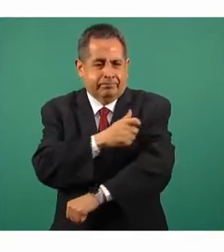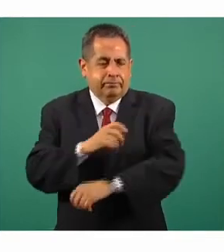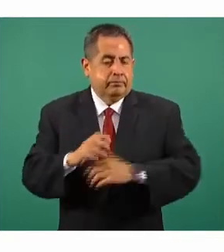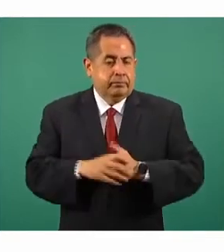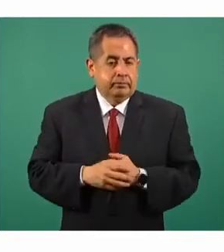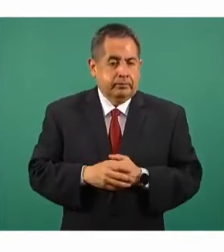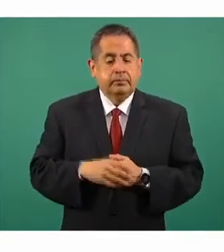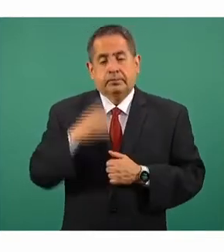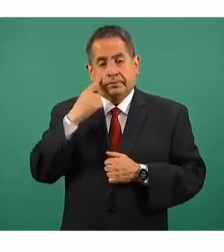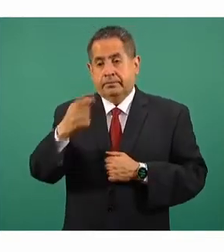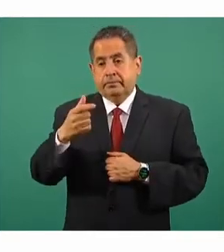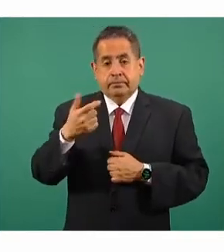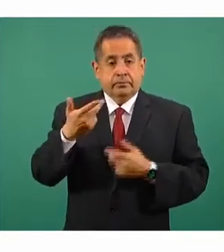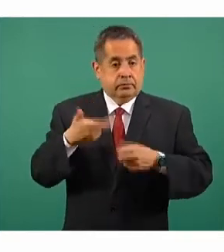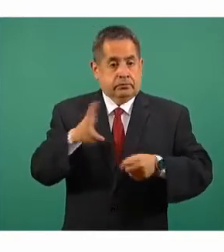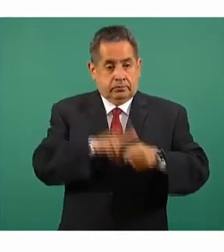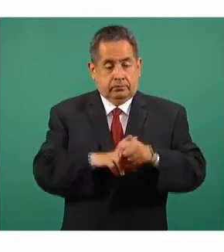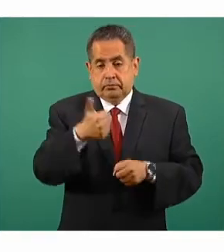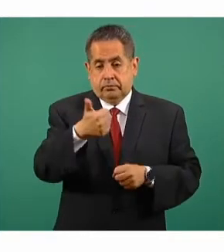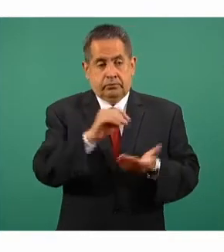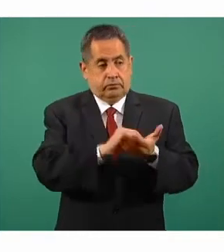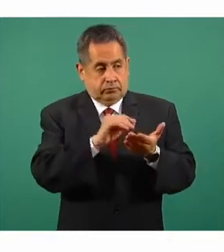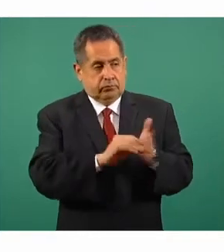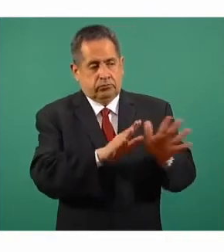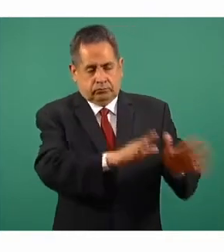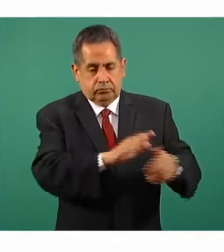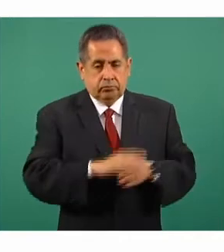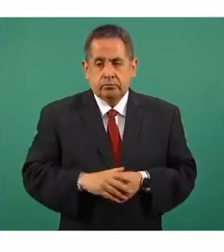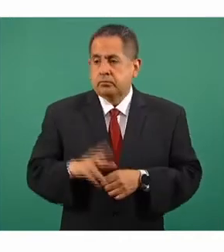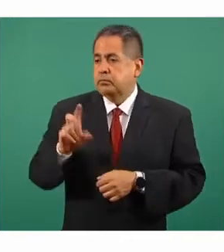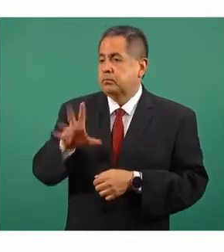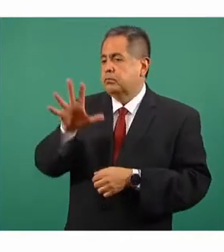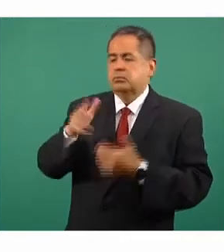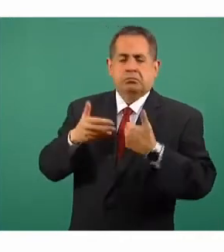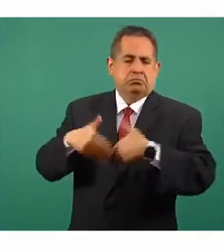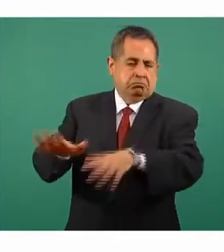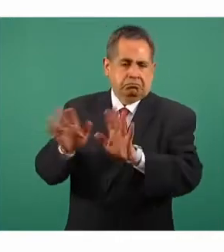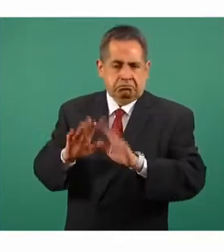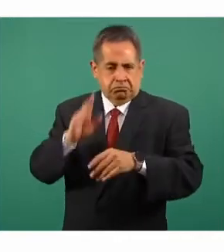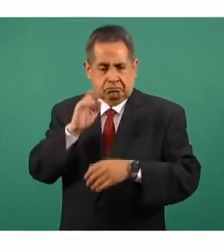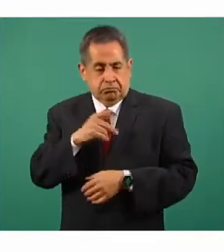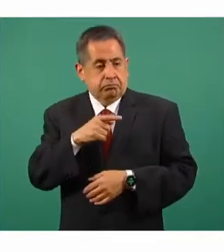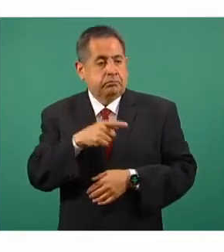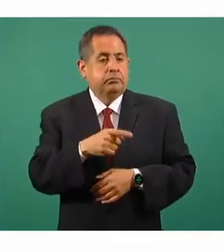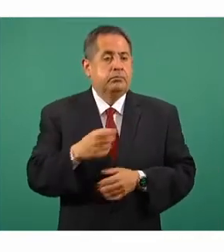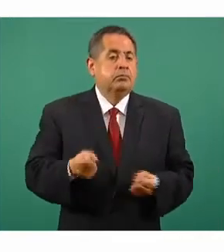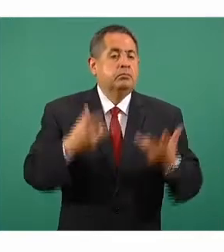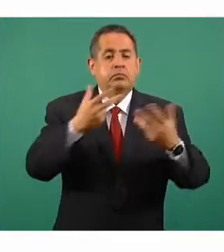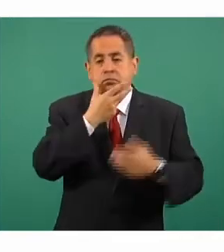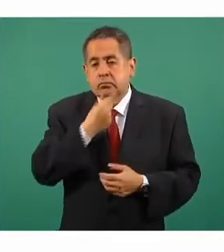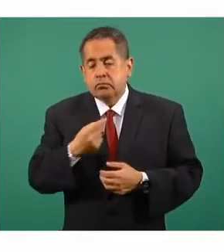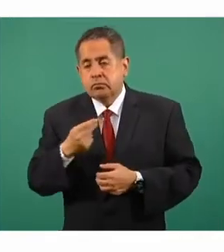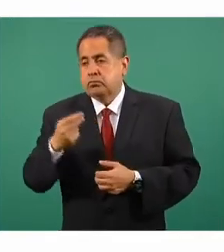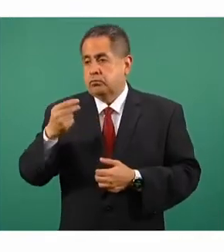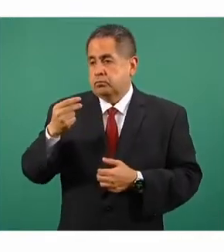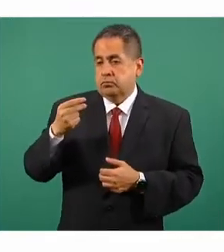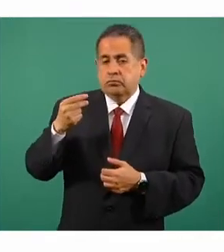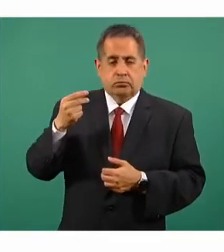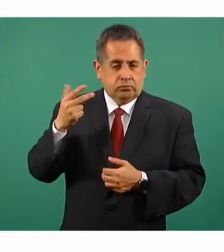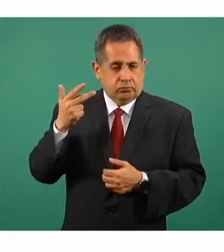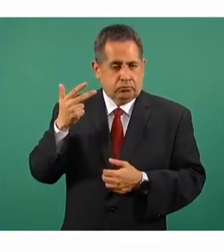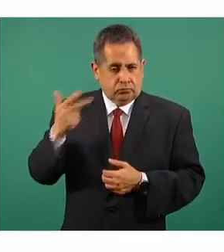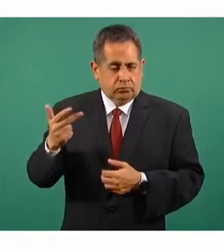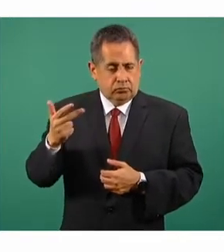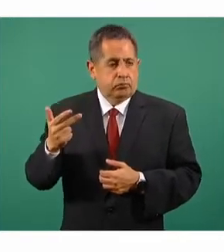siguen en hospitalización y 35 ya han sido dados de alta. Y la distribución entre hombres y mujeres, ocho de los 41